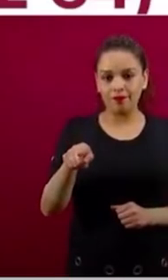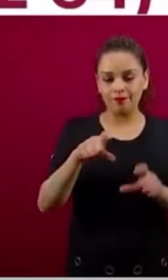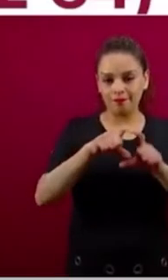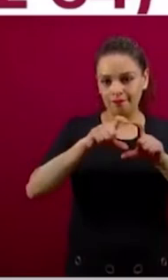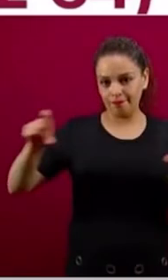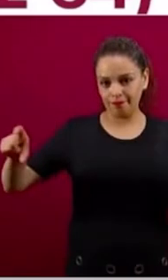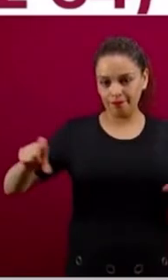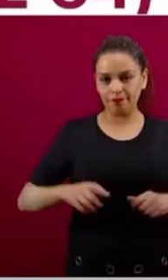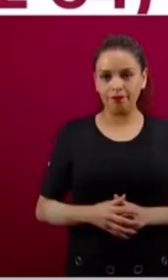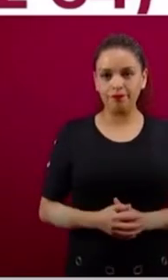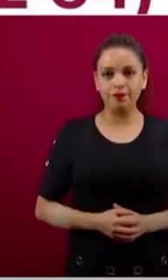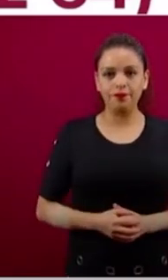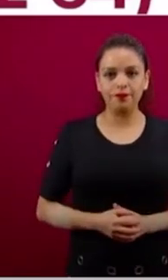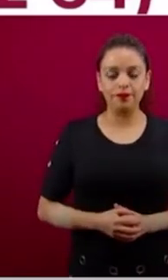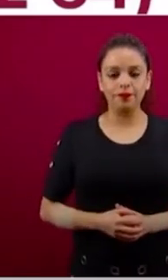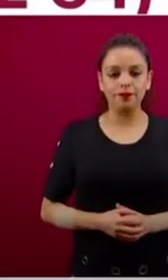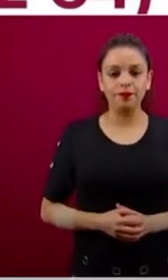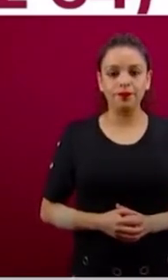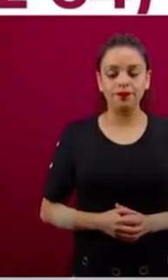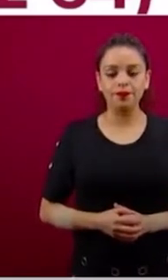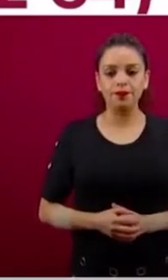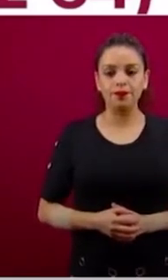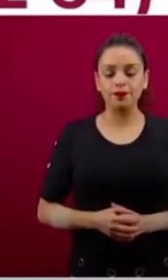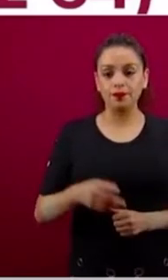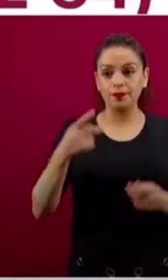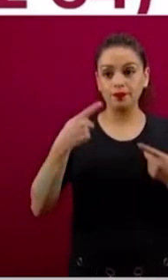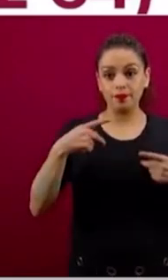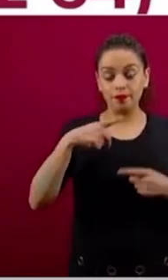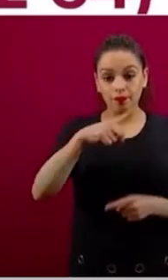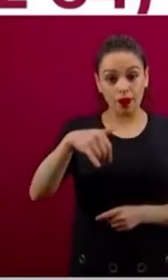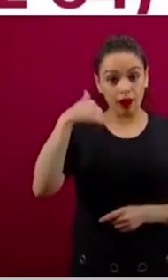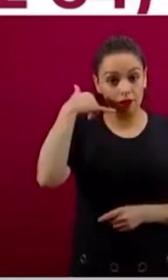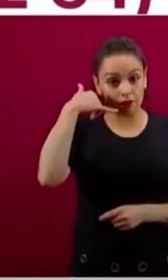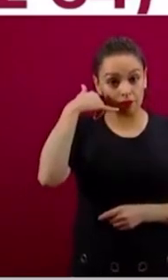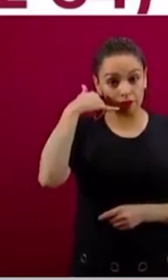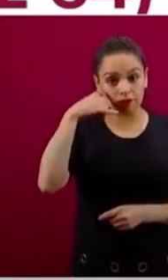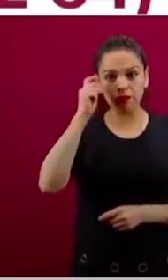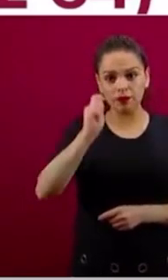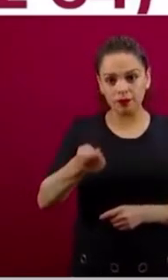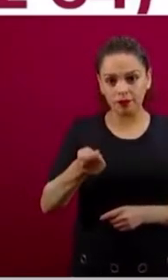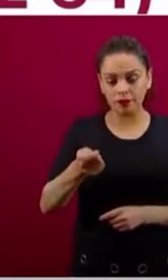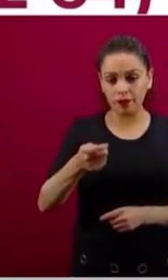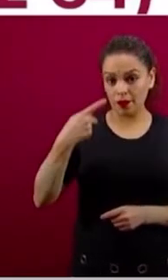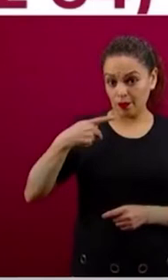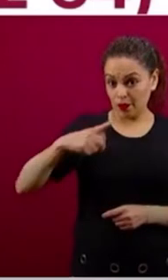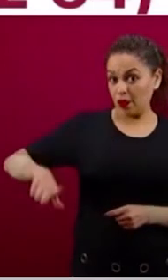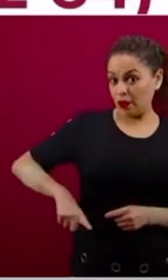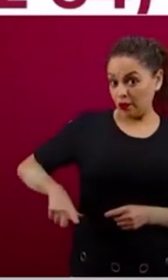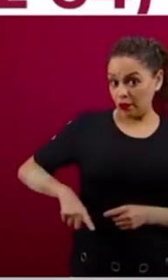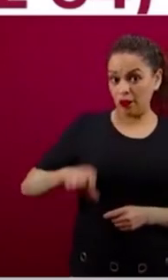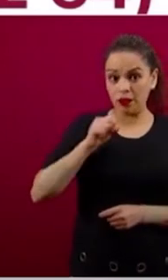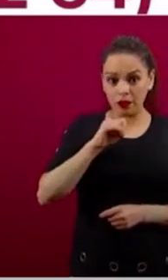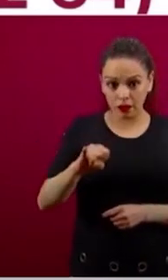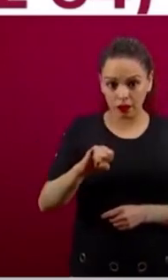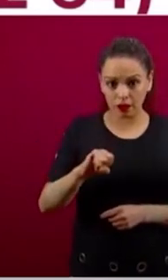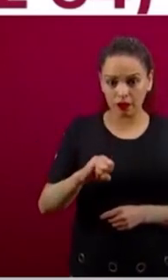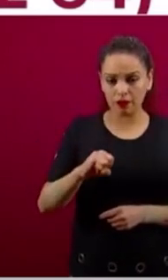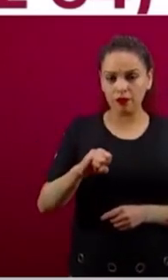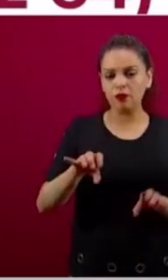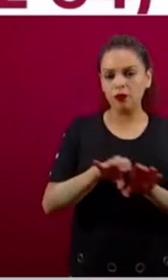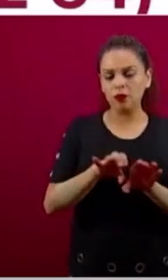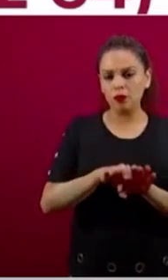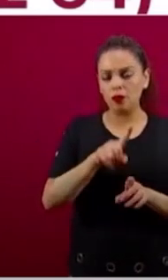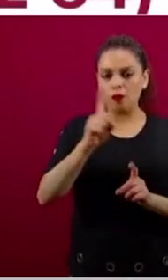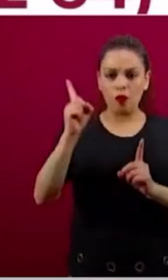si quien les está llamando es efectivamente un servidor de la nación, para evitar cualquier fraude, para